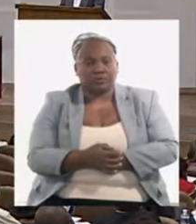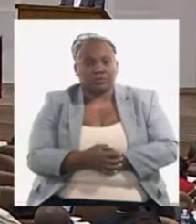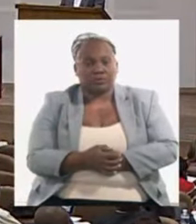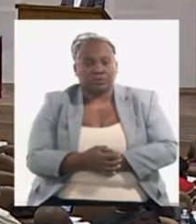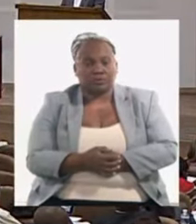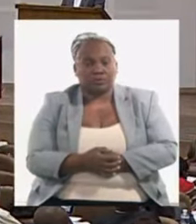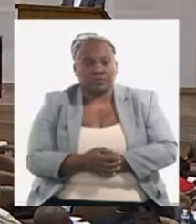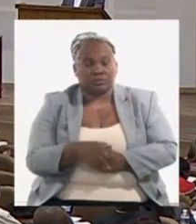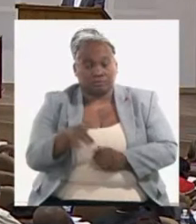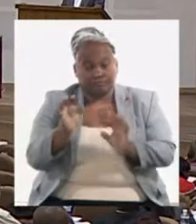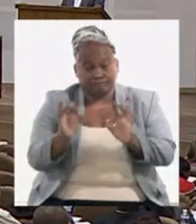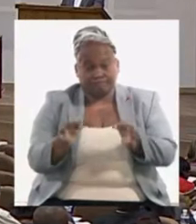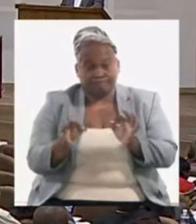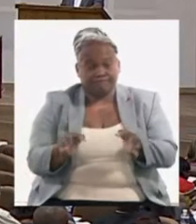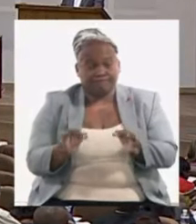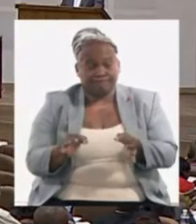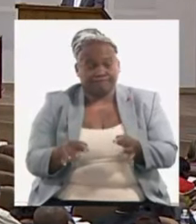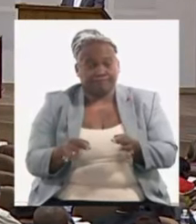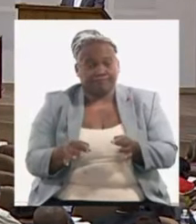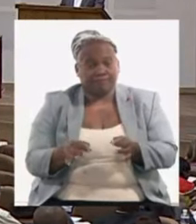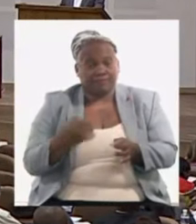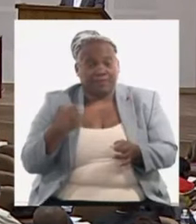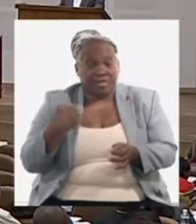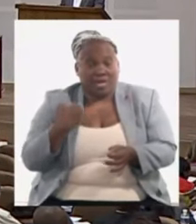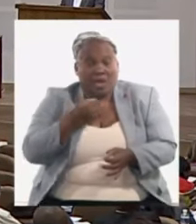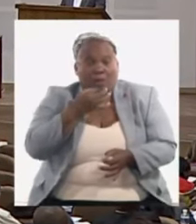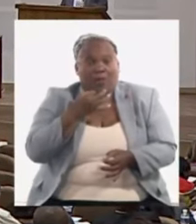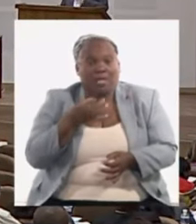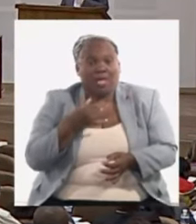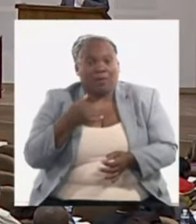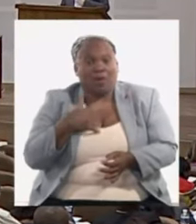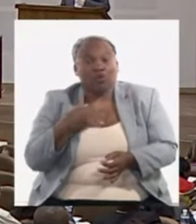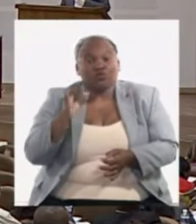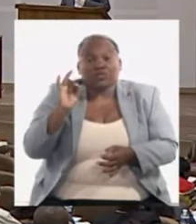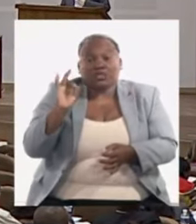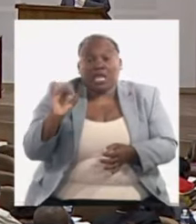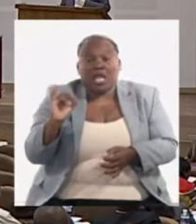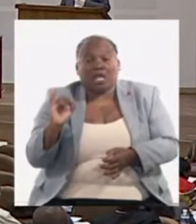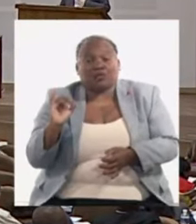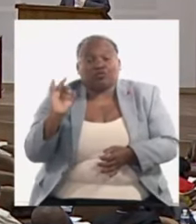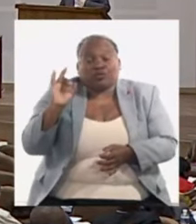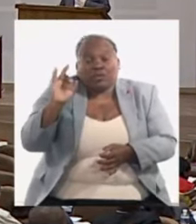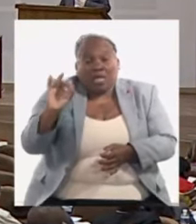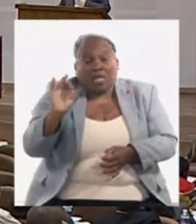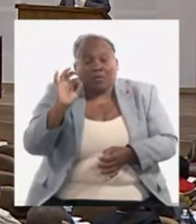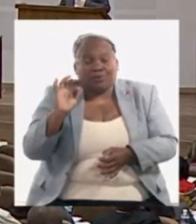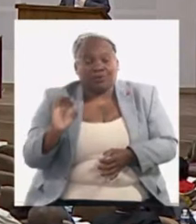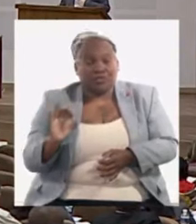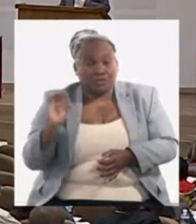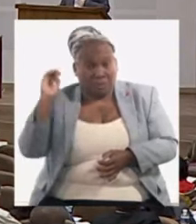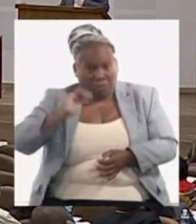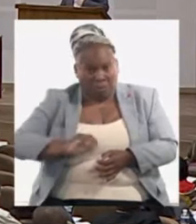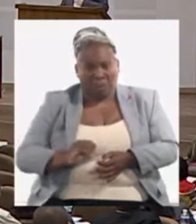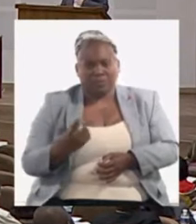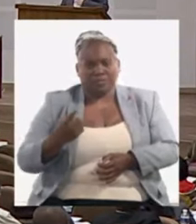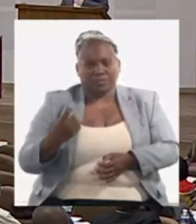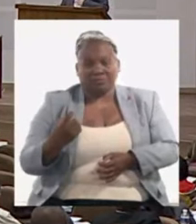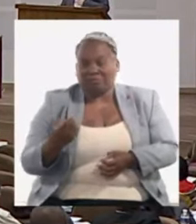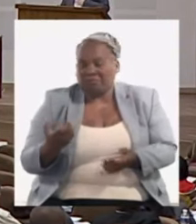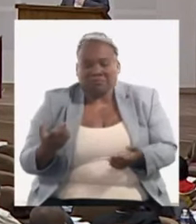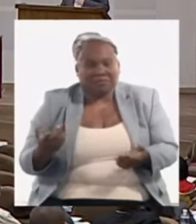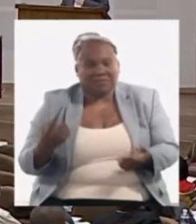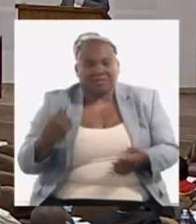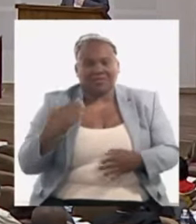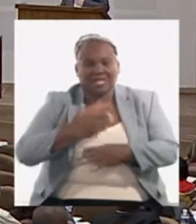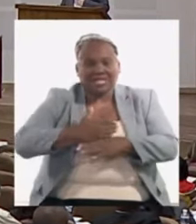hay que ser realistas no si llegamos aquí diciendo que vamos a hacer un 6 un 7 que estamos conscientes que es lo que hace falta hace falta romper